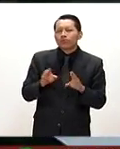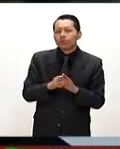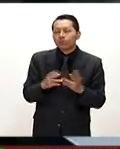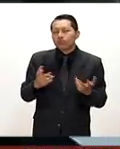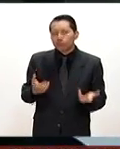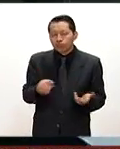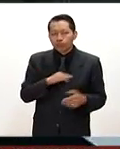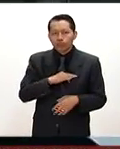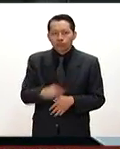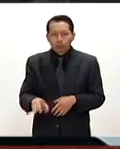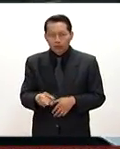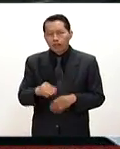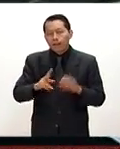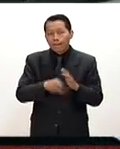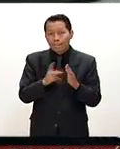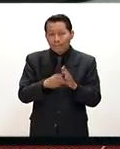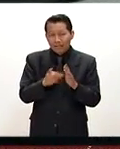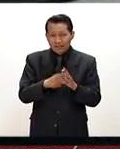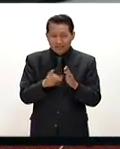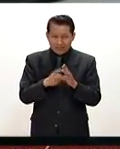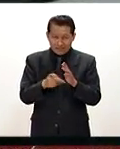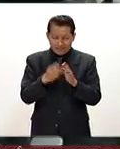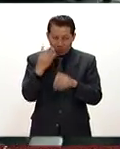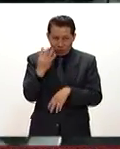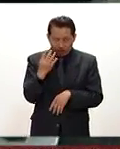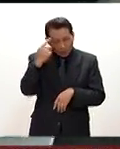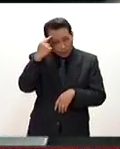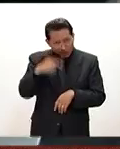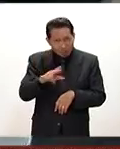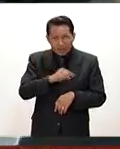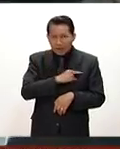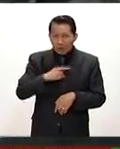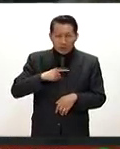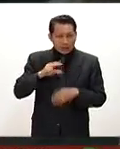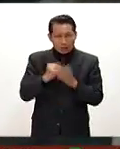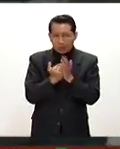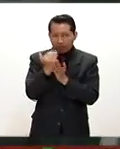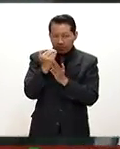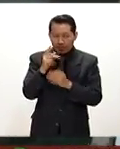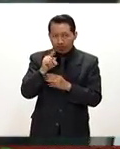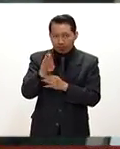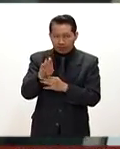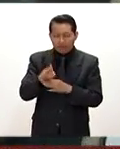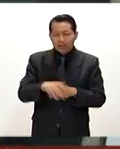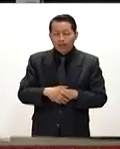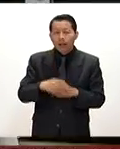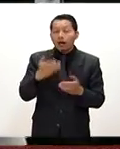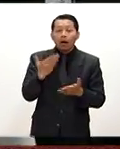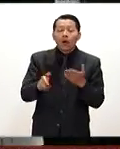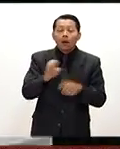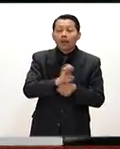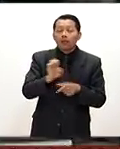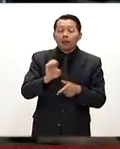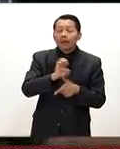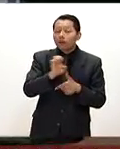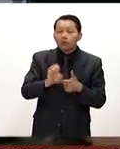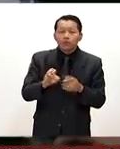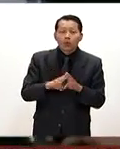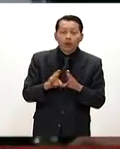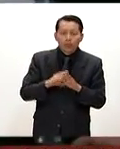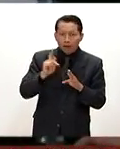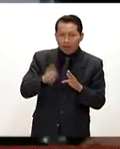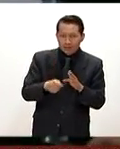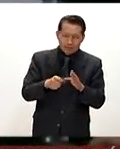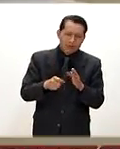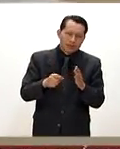cuatro veces eso para que la deuda no se incremente como proporción del PIB. Entonces, pues es un